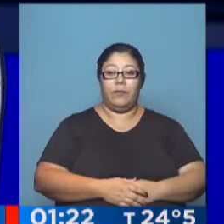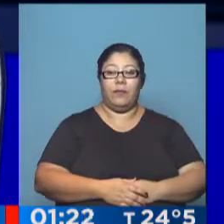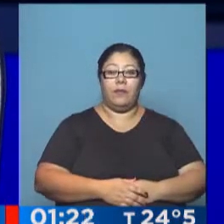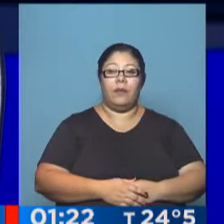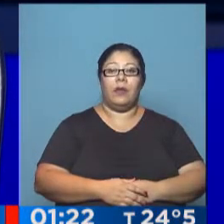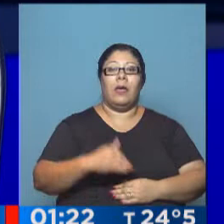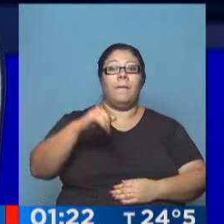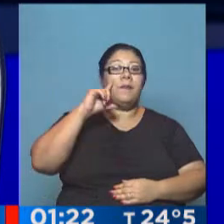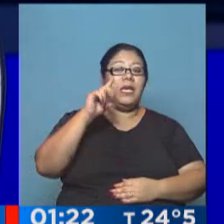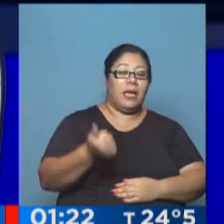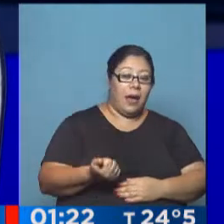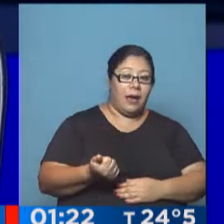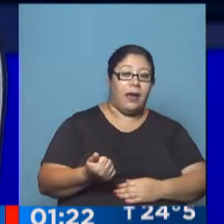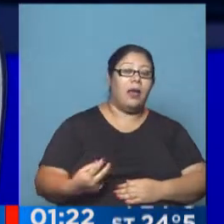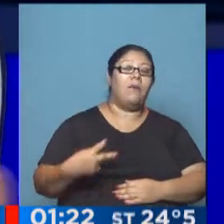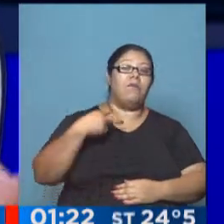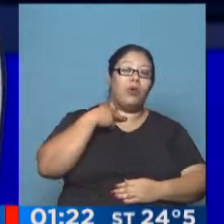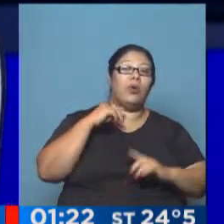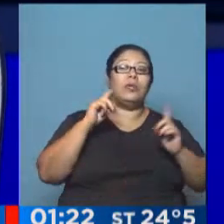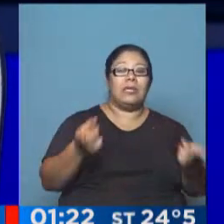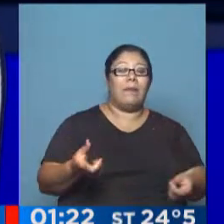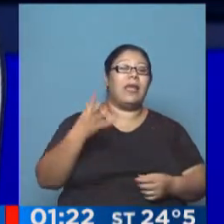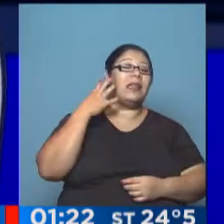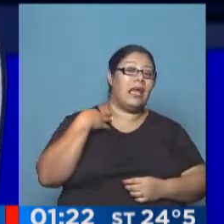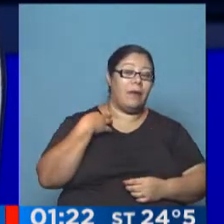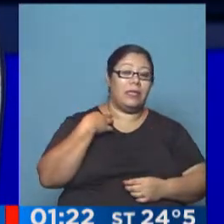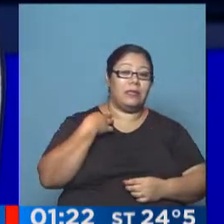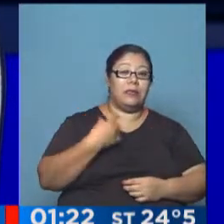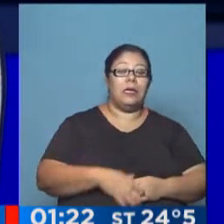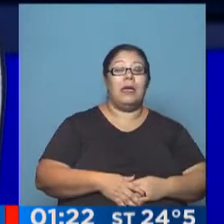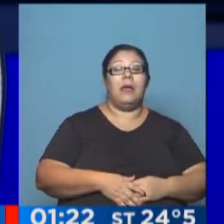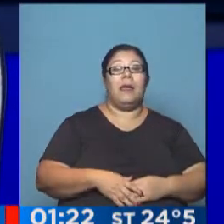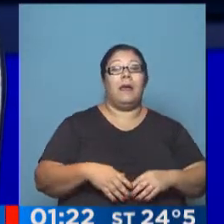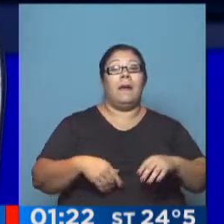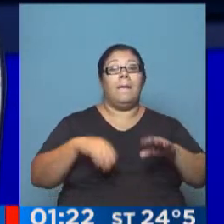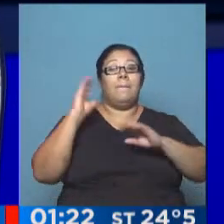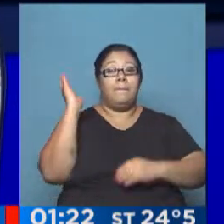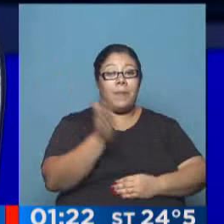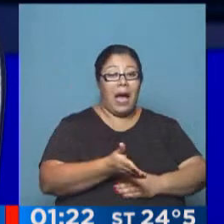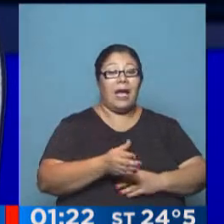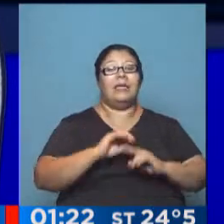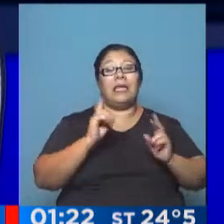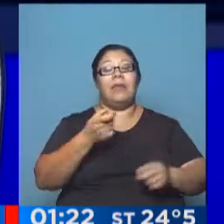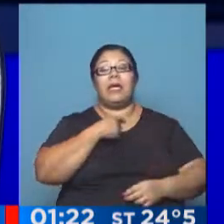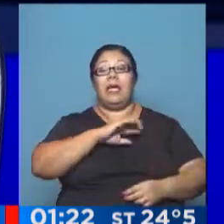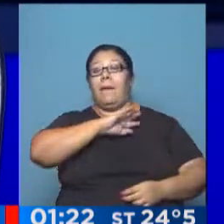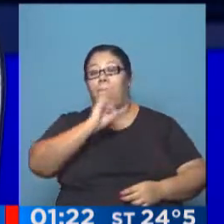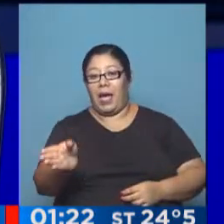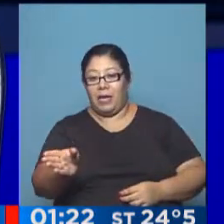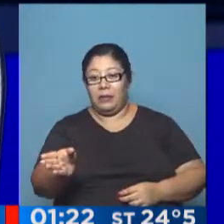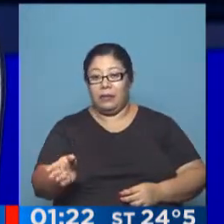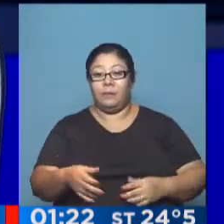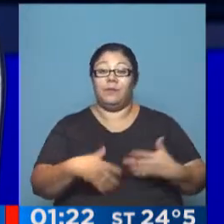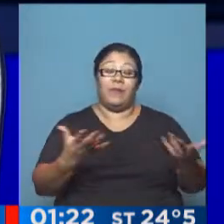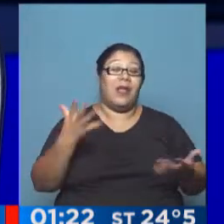local. Y también Carlos Tevez estuvo involucrado recibiendo patadas. Y por otro lado intentando pegar alguna por allí. Hago escala en